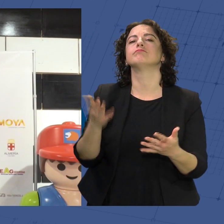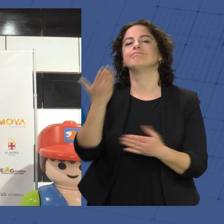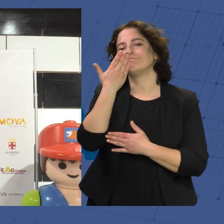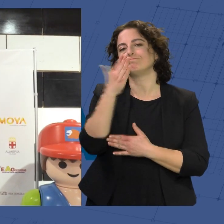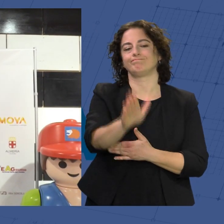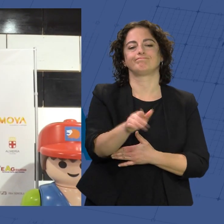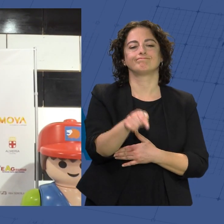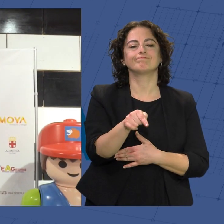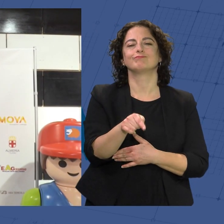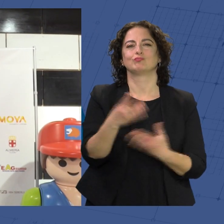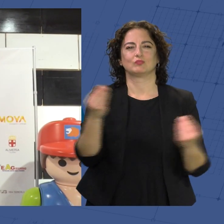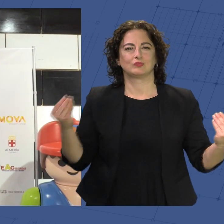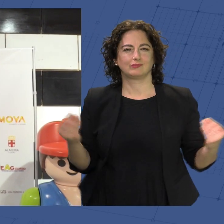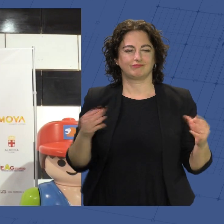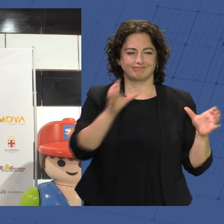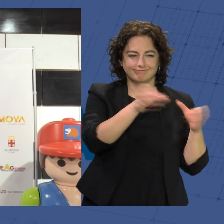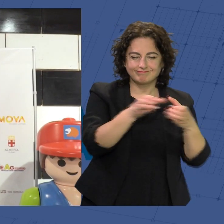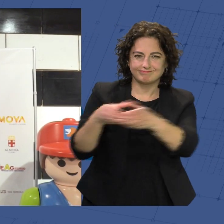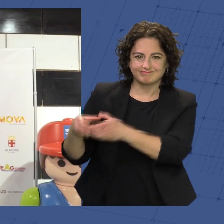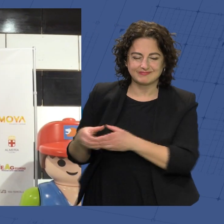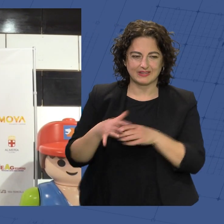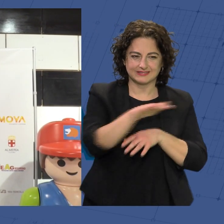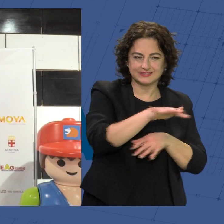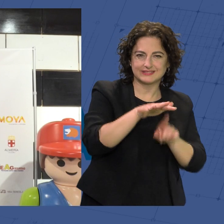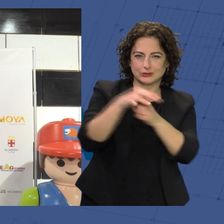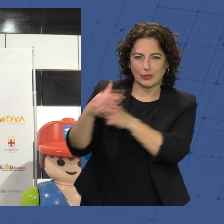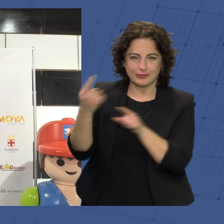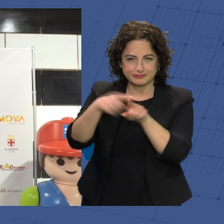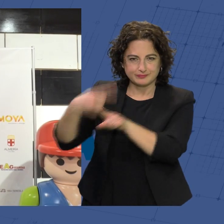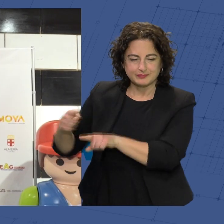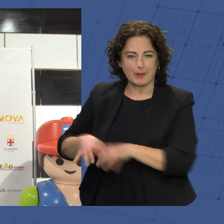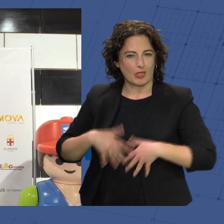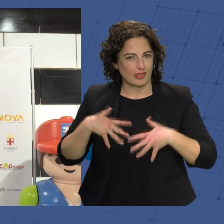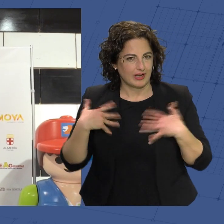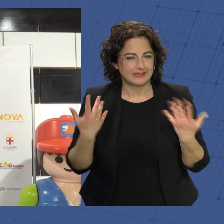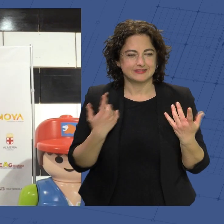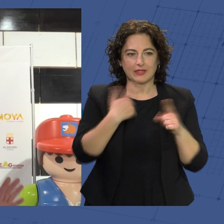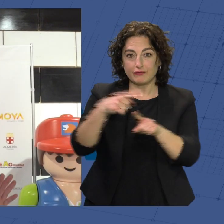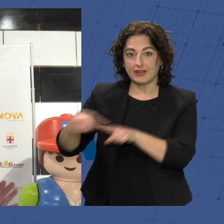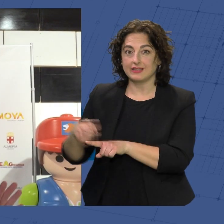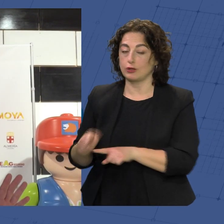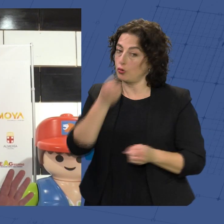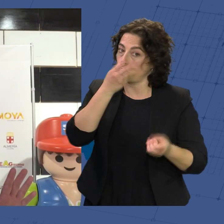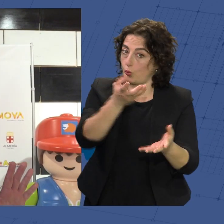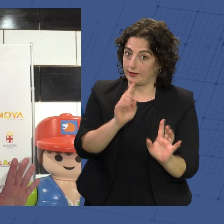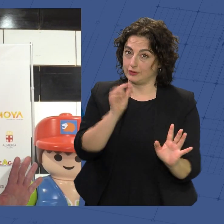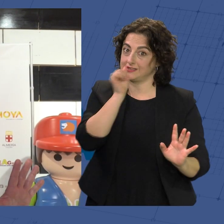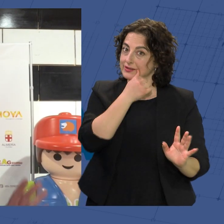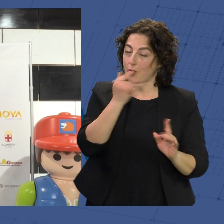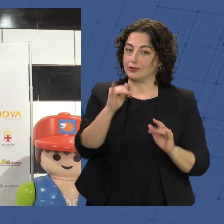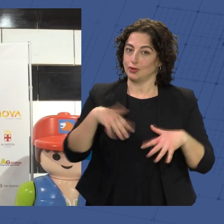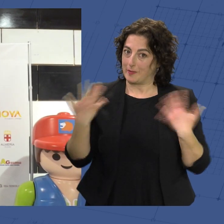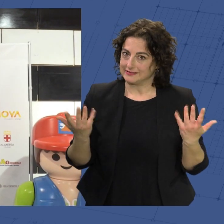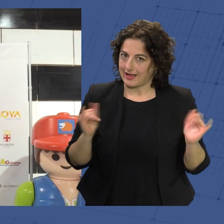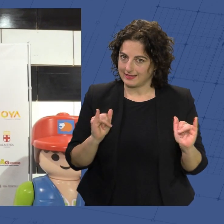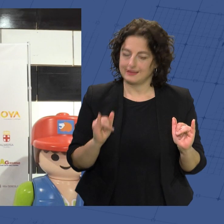un montón de dioramas con distintas escenas súper emocionantes, cada una distinta y no voy a desvelar nada porque tienen muchísimas sorpresas.